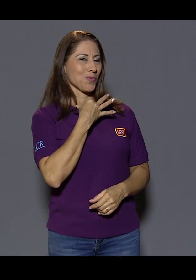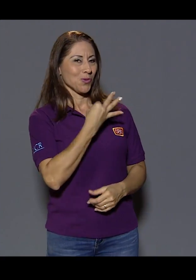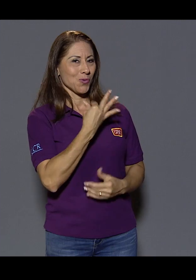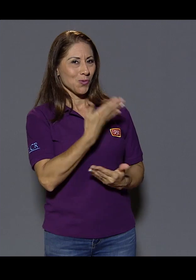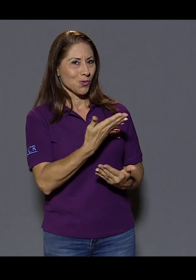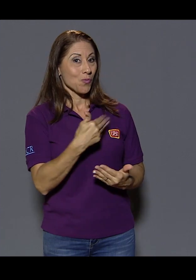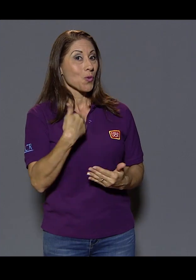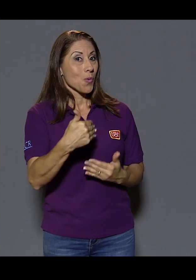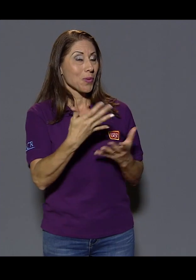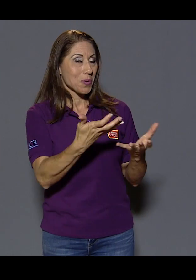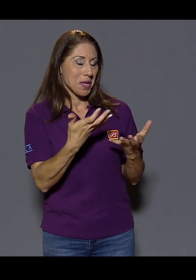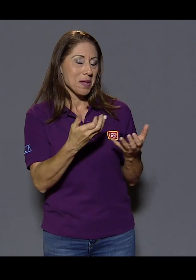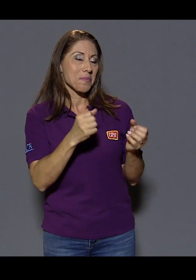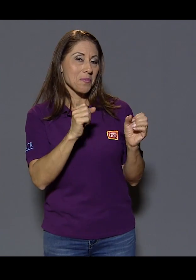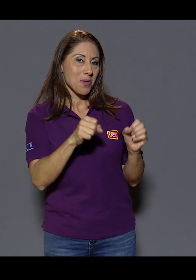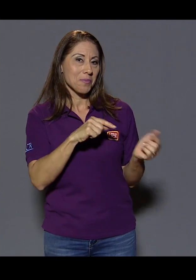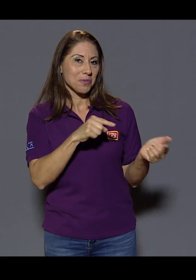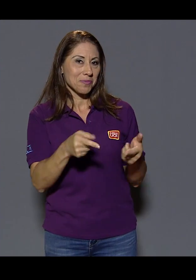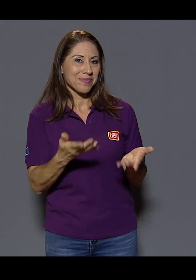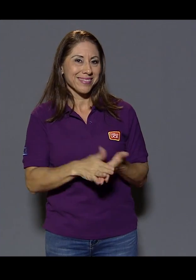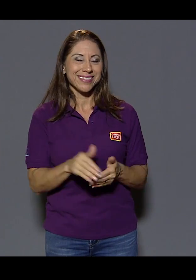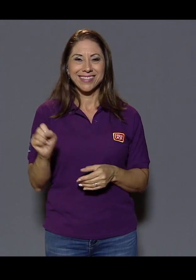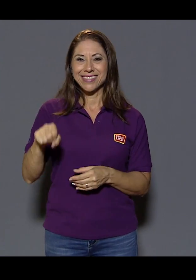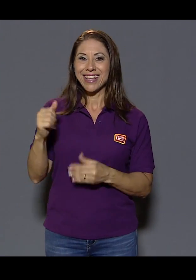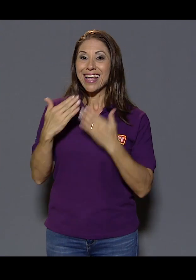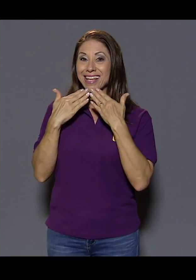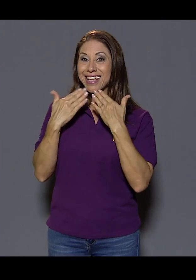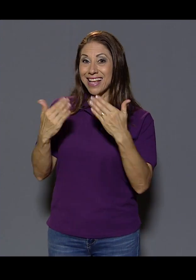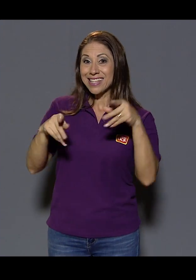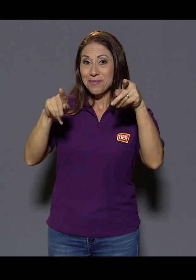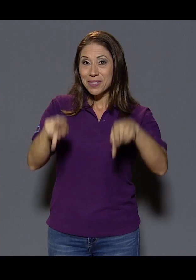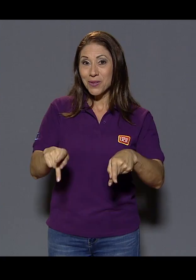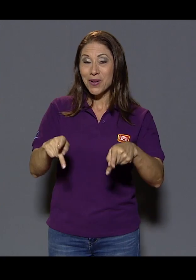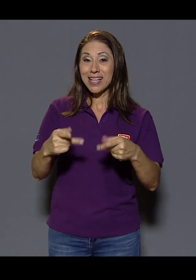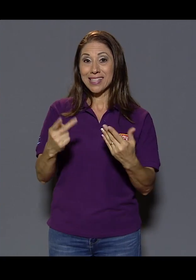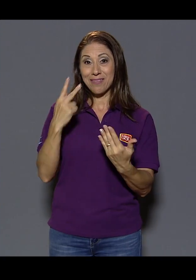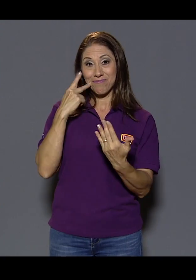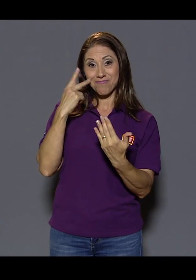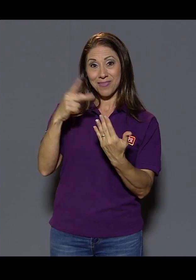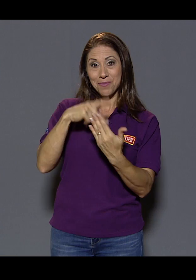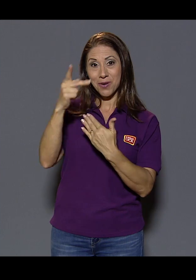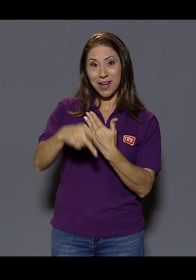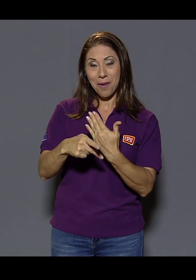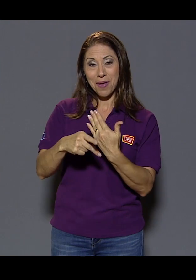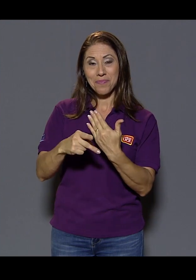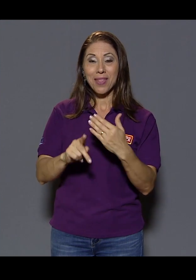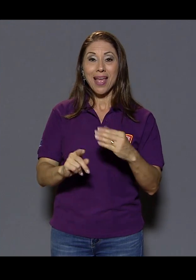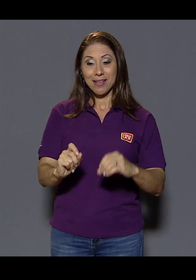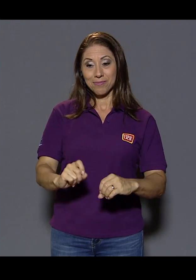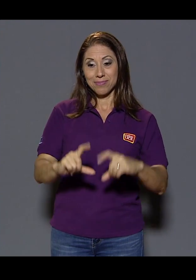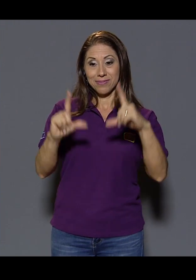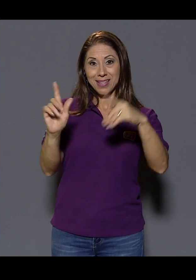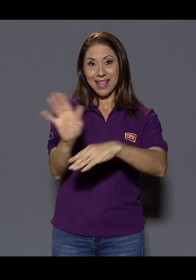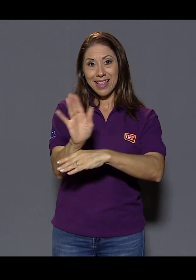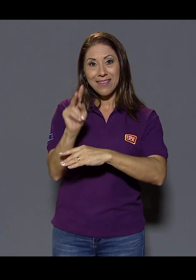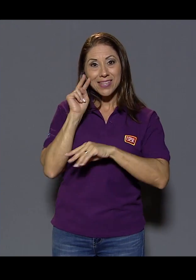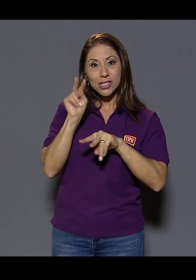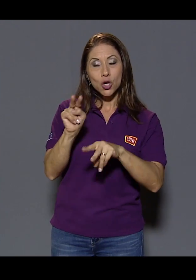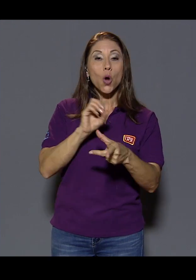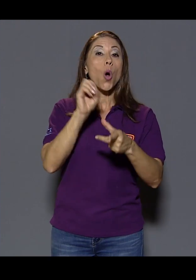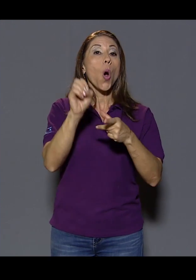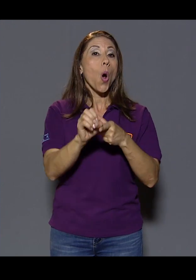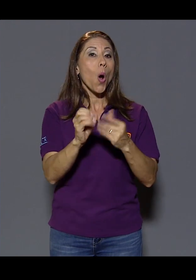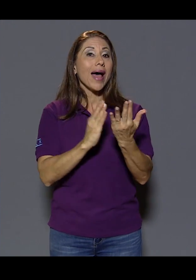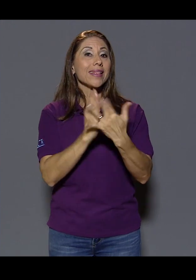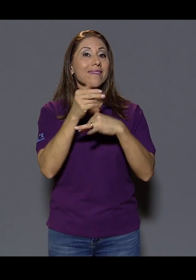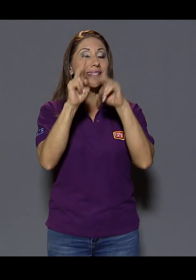tan amplio que tuvo el hospital. Muchísimas gracias. Con mucho gusto, cuando guste nos. Así es, y bueno, también gracias a quienes nos